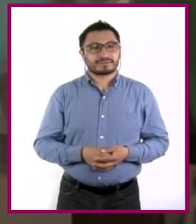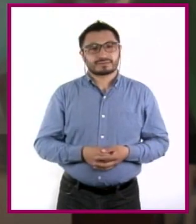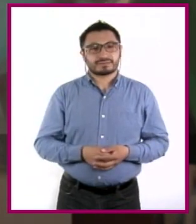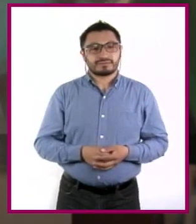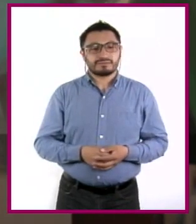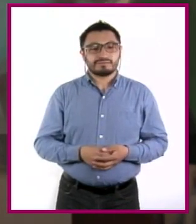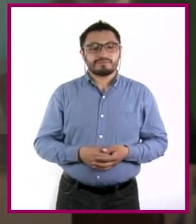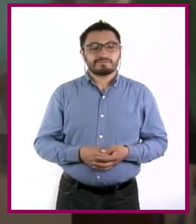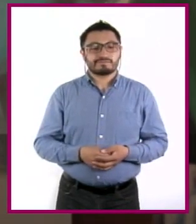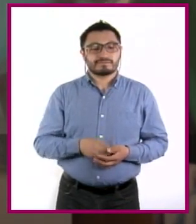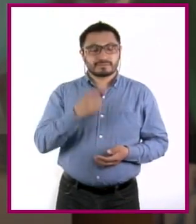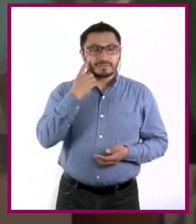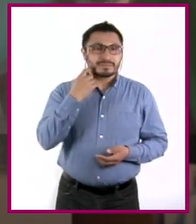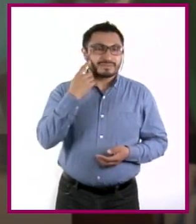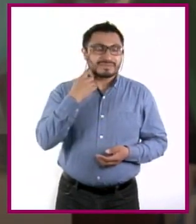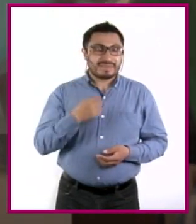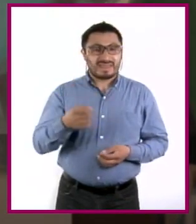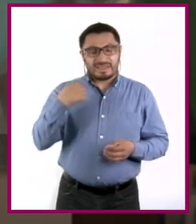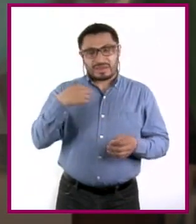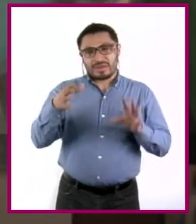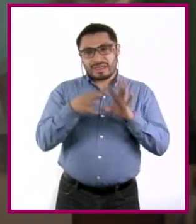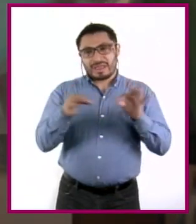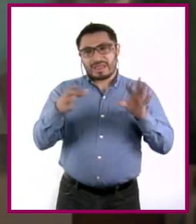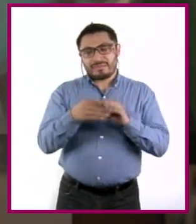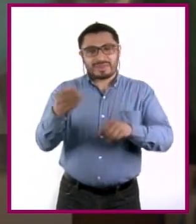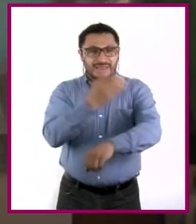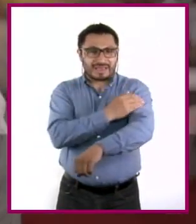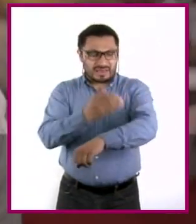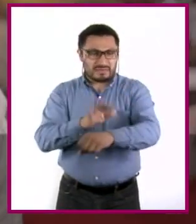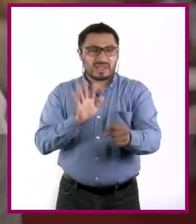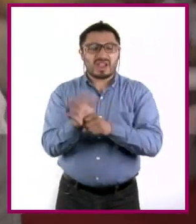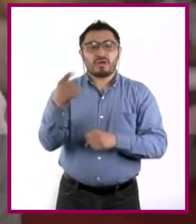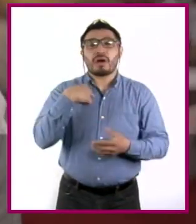Uf. Le voy a contar a Citlal lo que me compré.